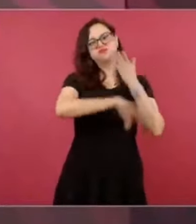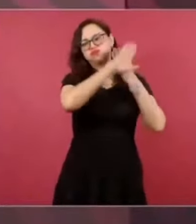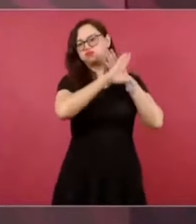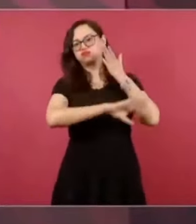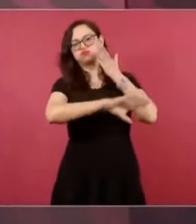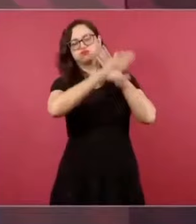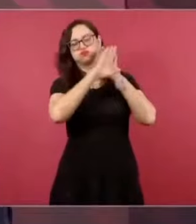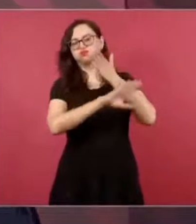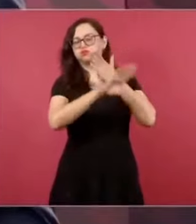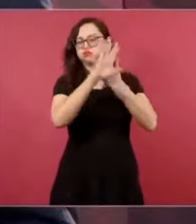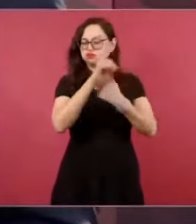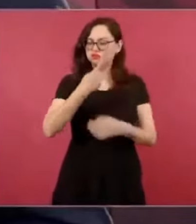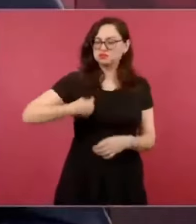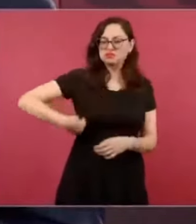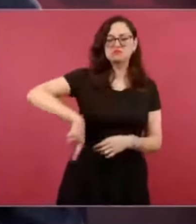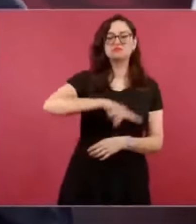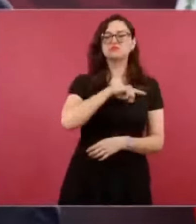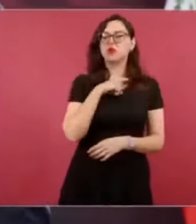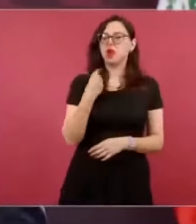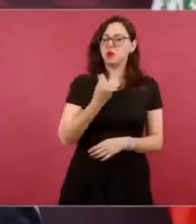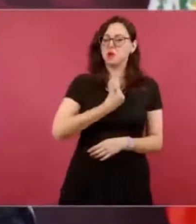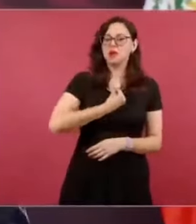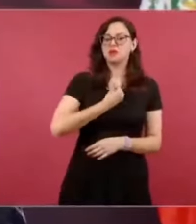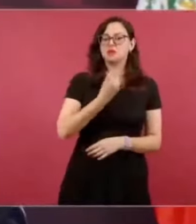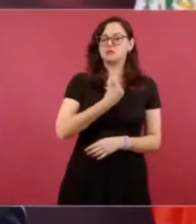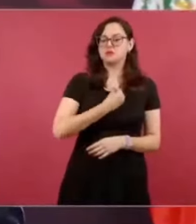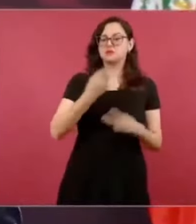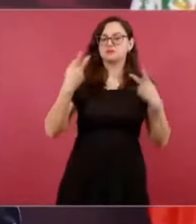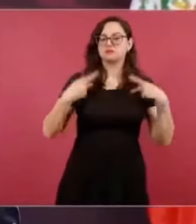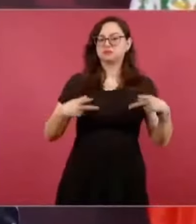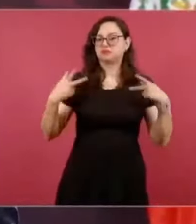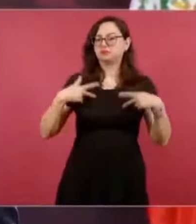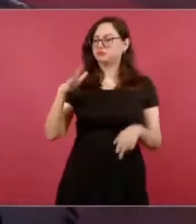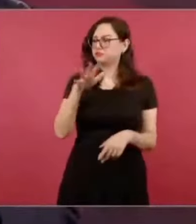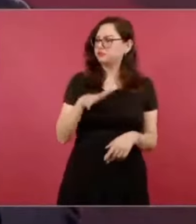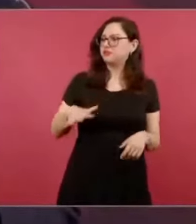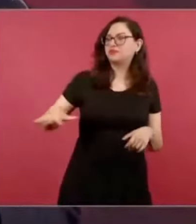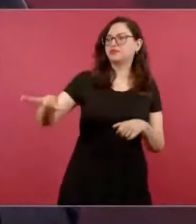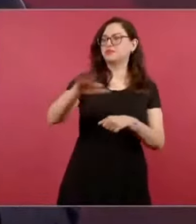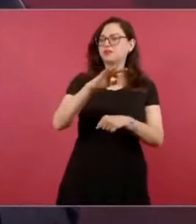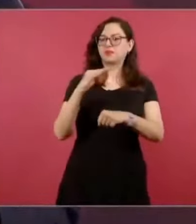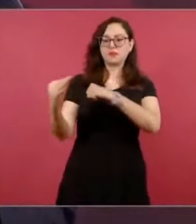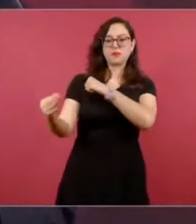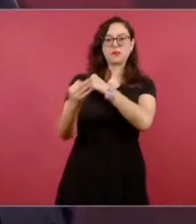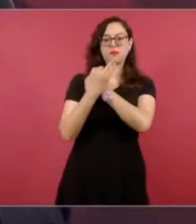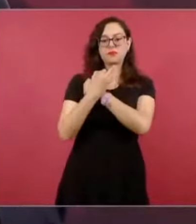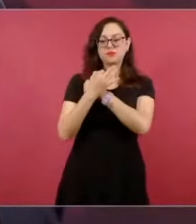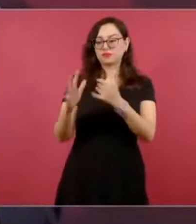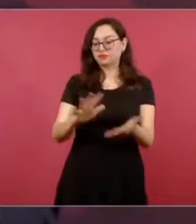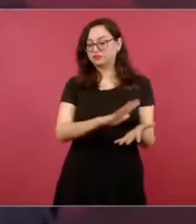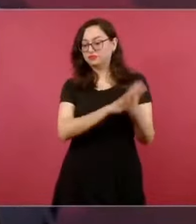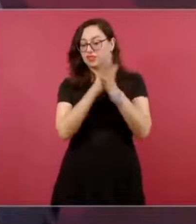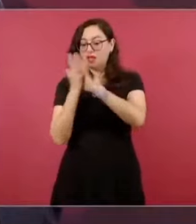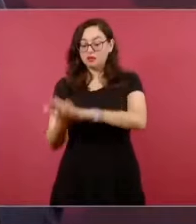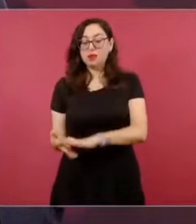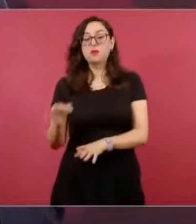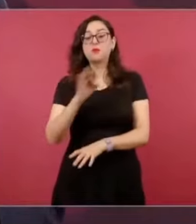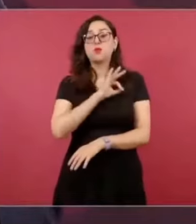con el apoyo de nuestro pueblo. El motor del cambio es el pueblo,